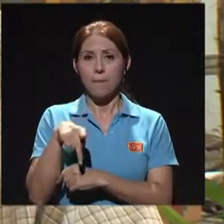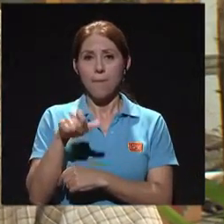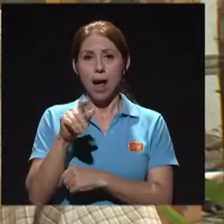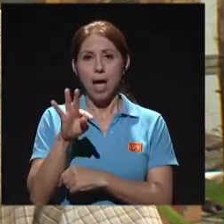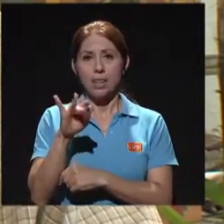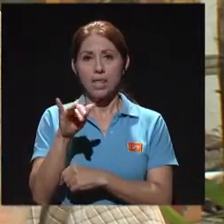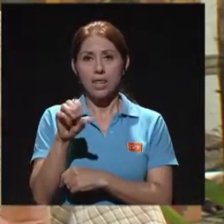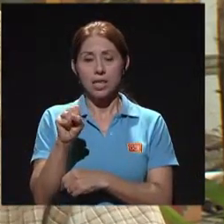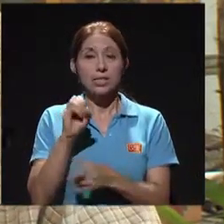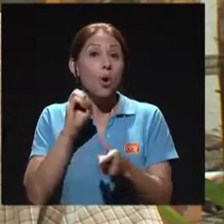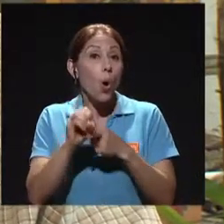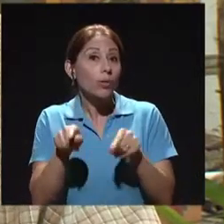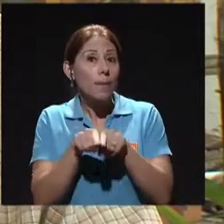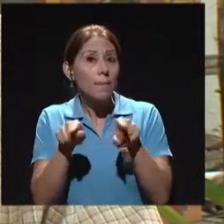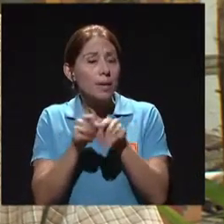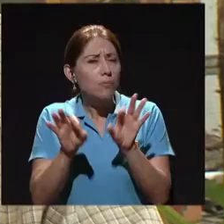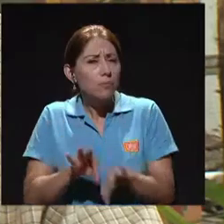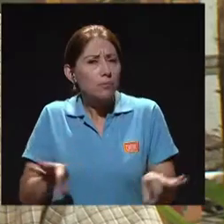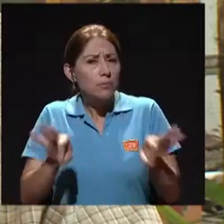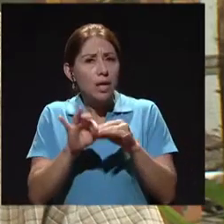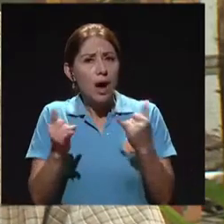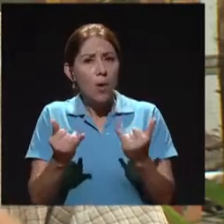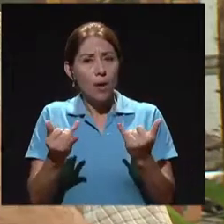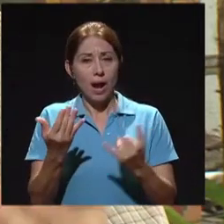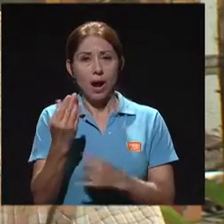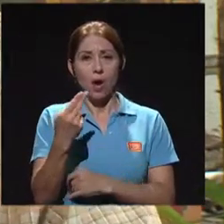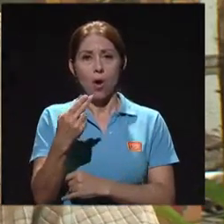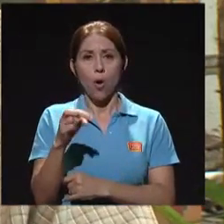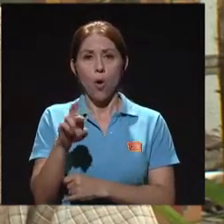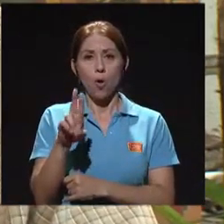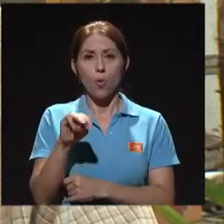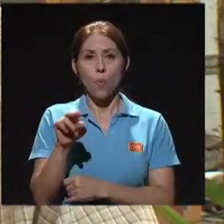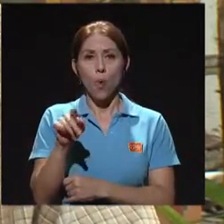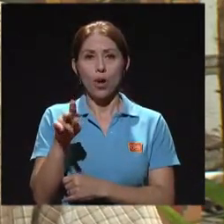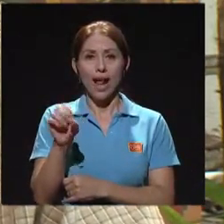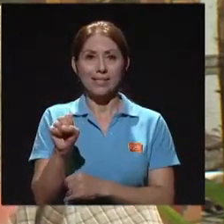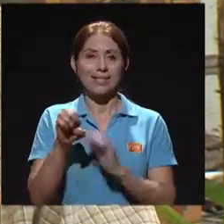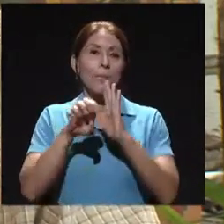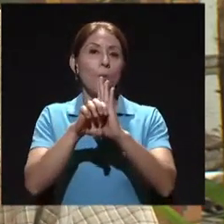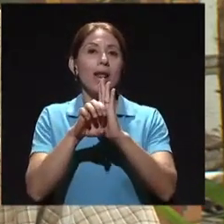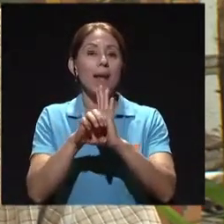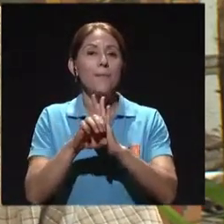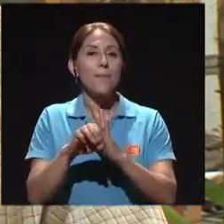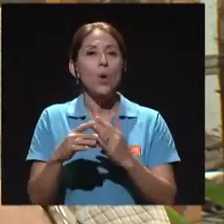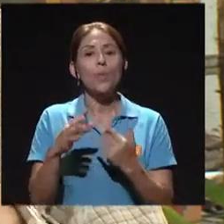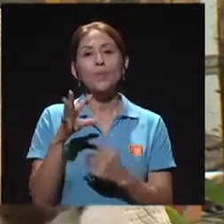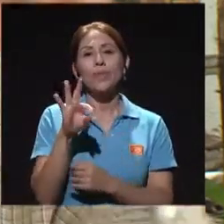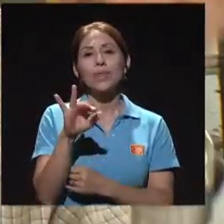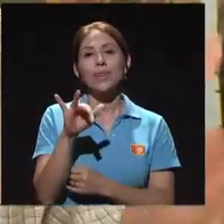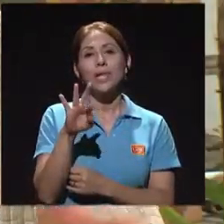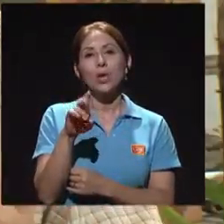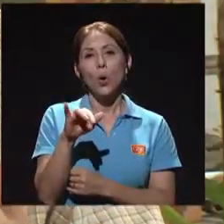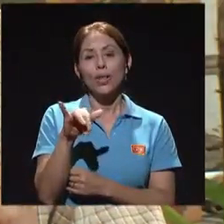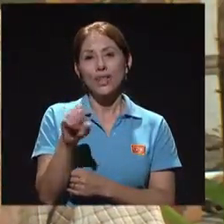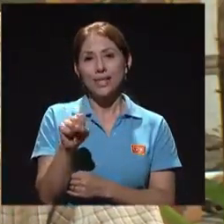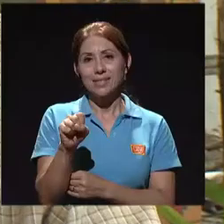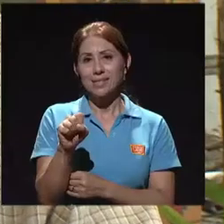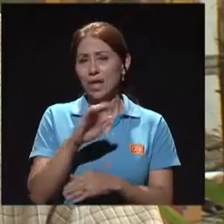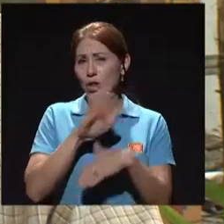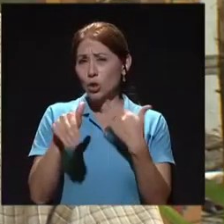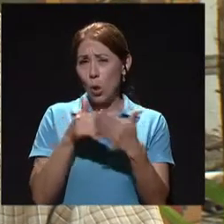que son tan importantes hoy en día, que la tiroides, que todo eso. Entonces, todo ese paquete,